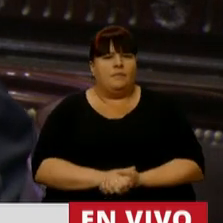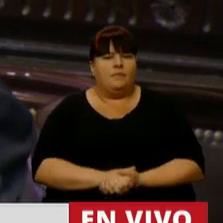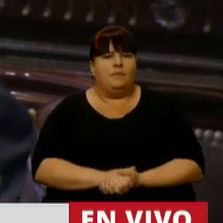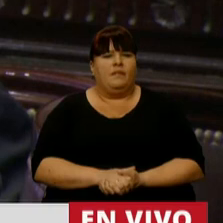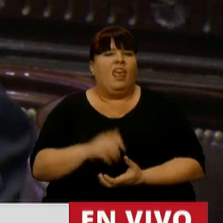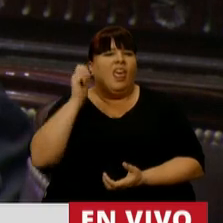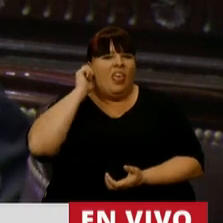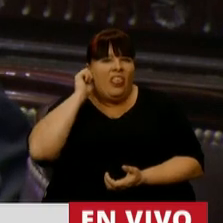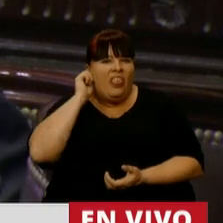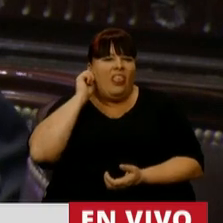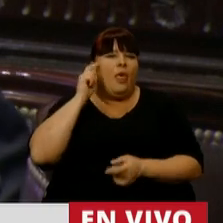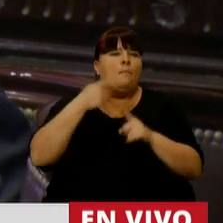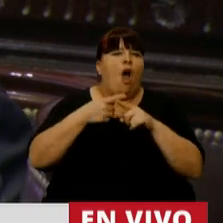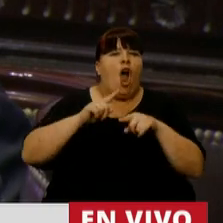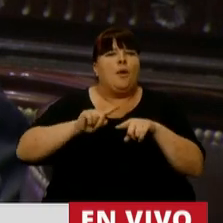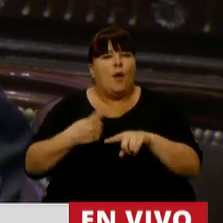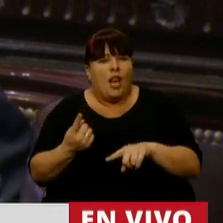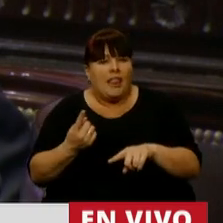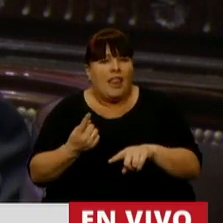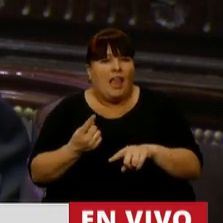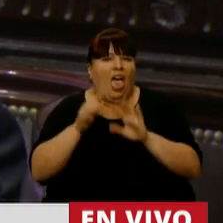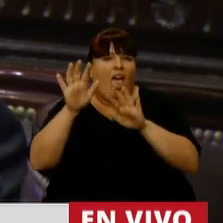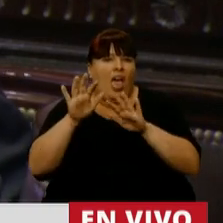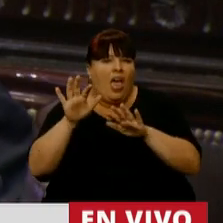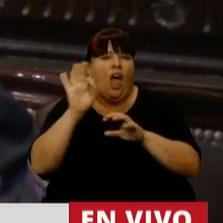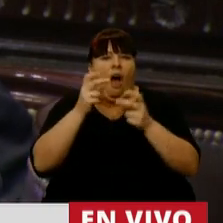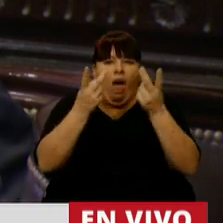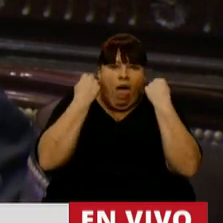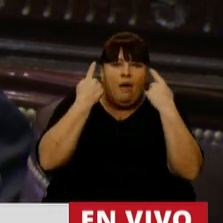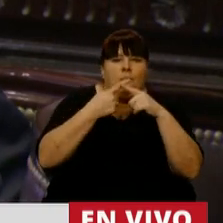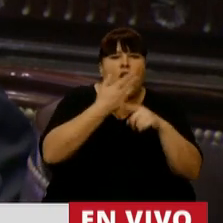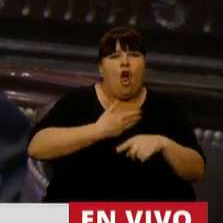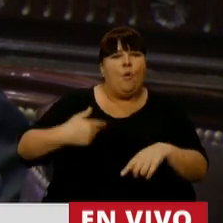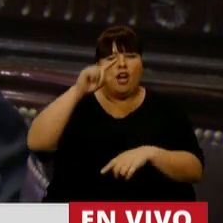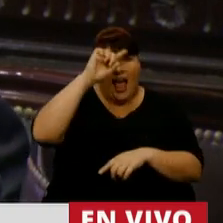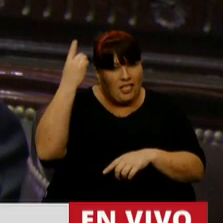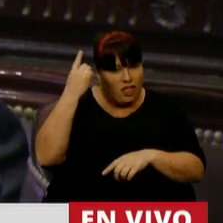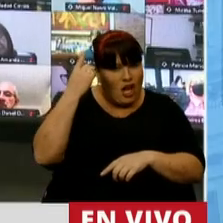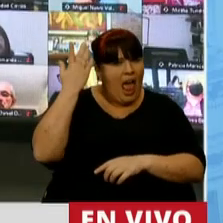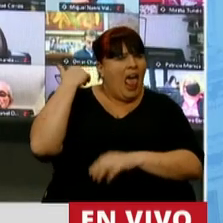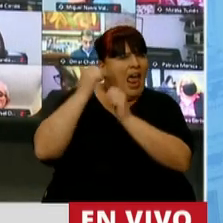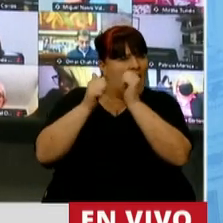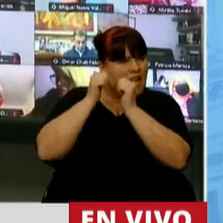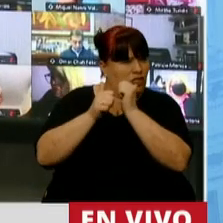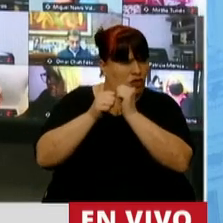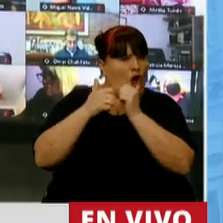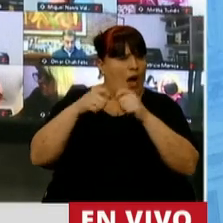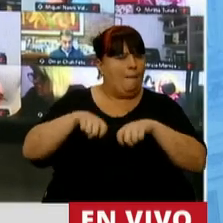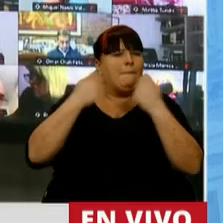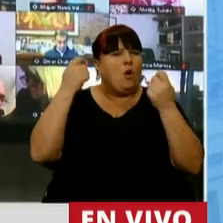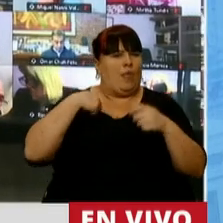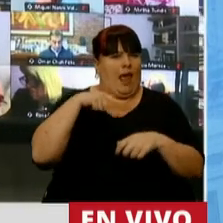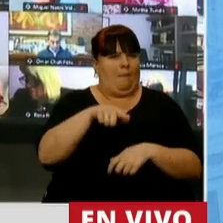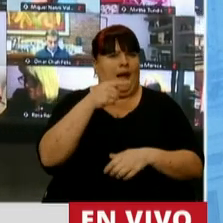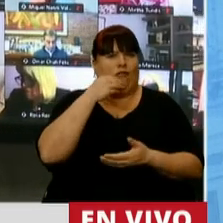el alcahueterismo político y la sumisión ante el gobierno nacional históricamente ha sido muy perjudicial para